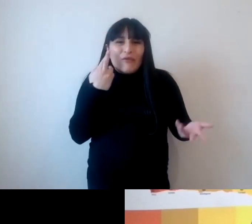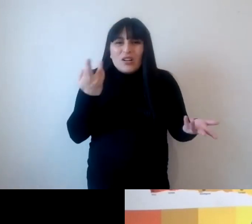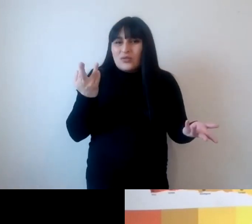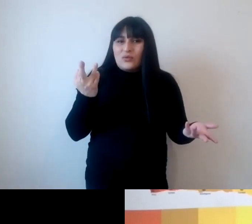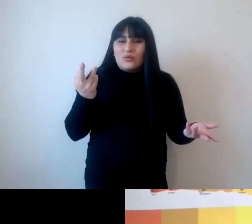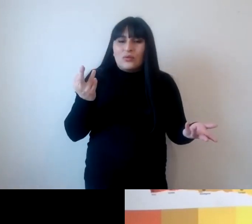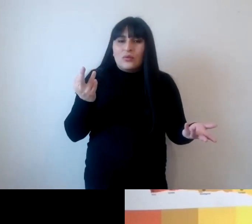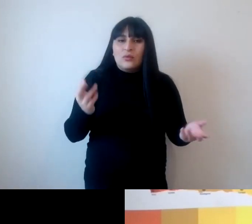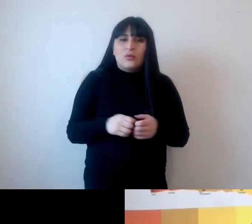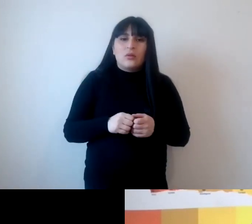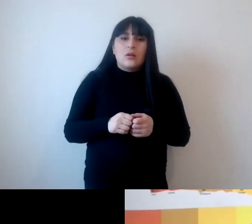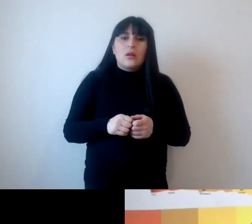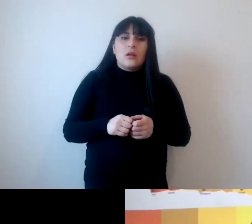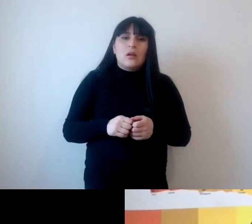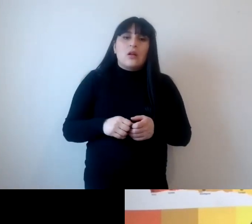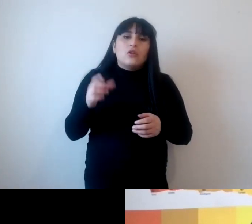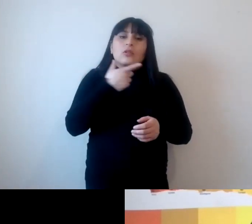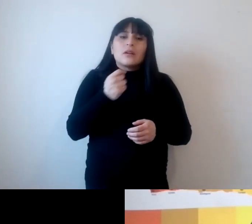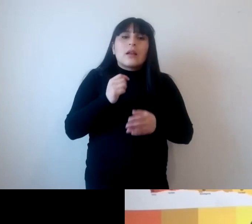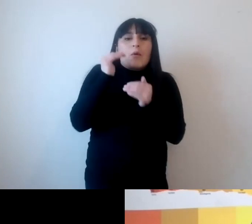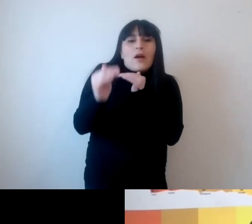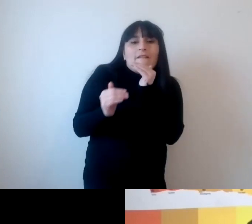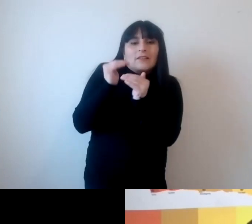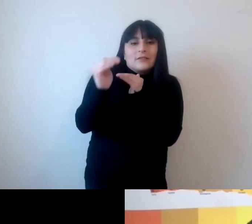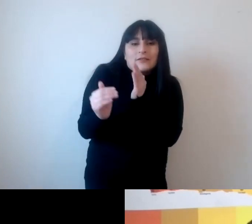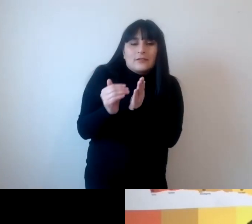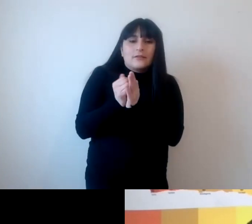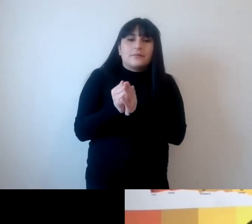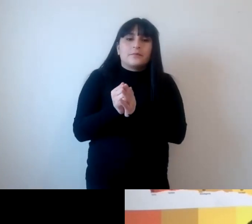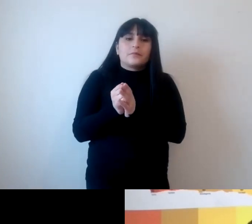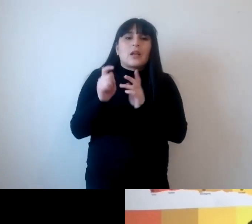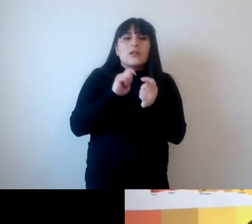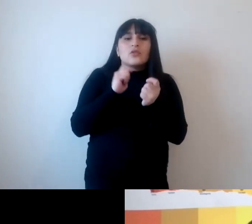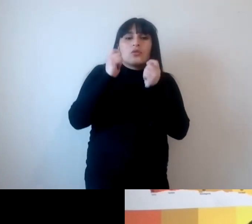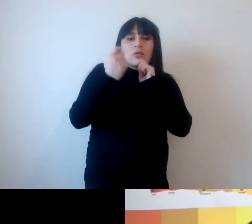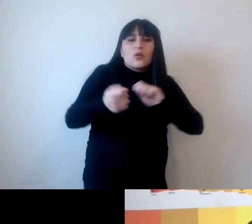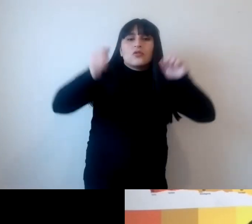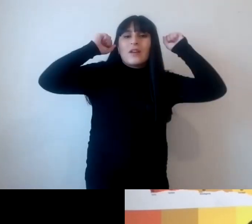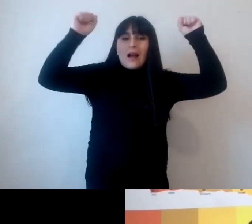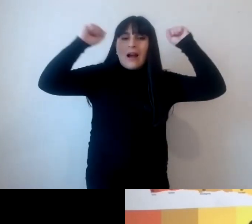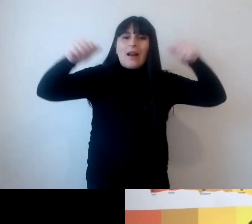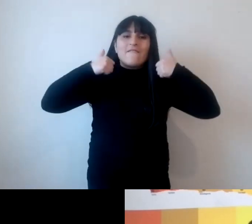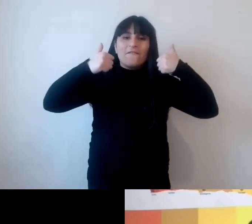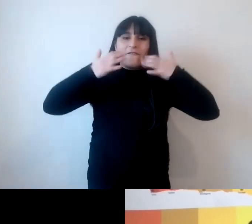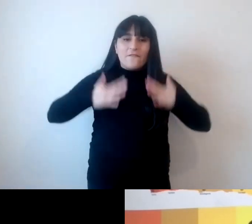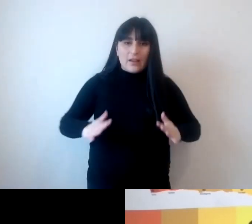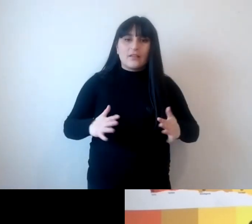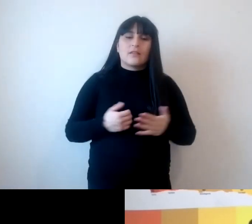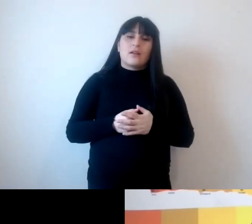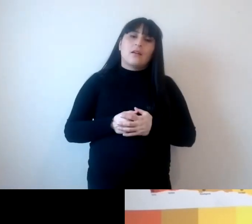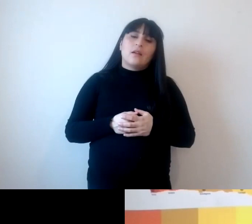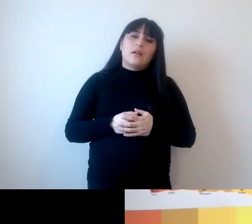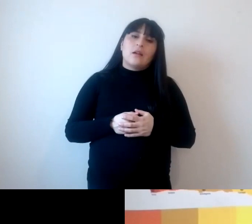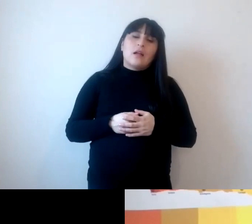avanzadas en las otras probablemente no posiblemente esos cambios significan ganar bienestar pero las sociedades avanzadas que son las grandes